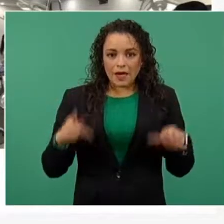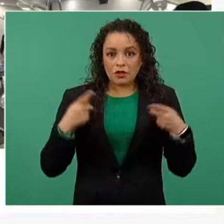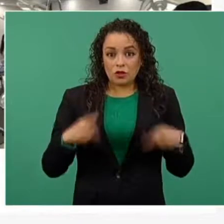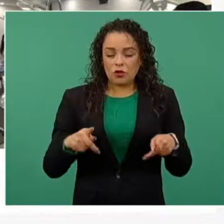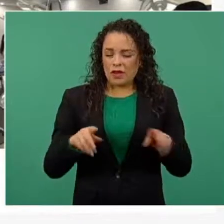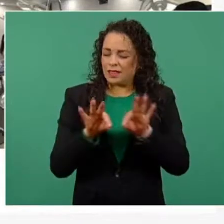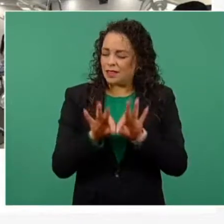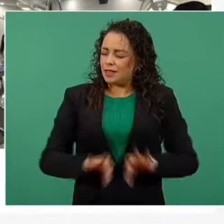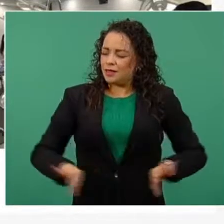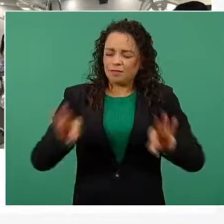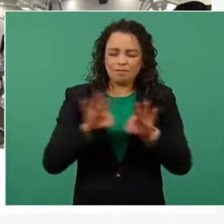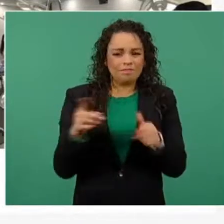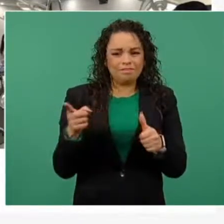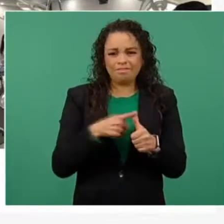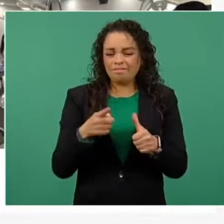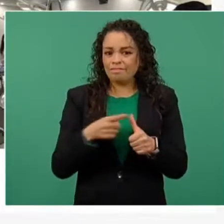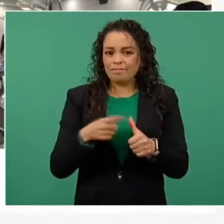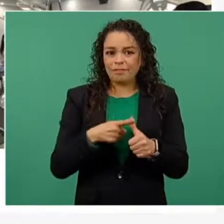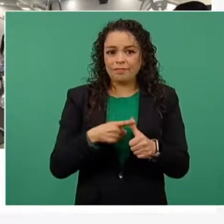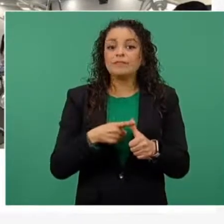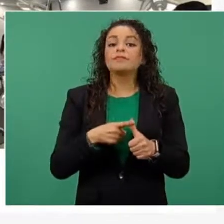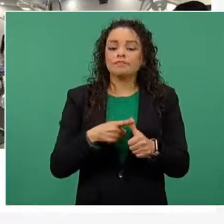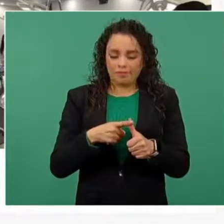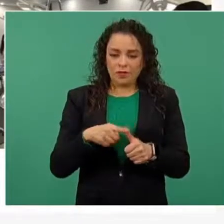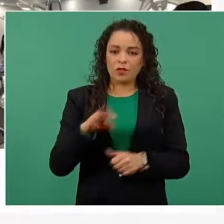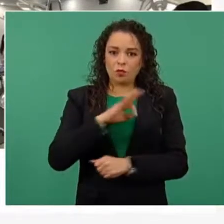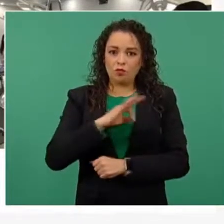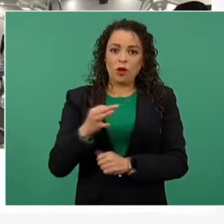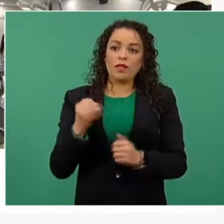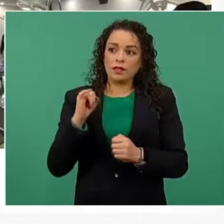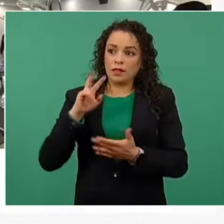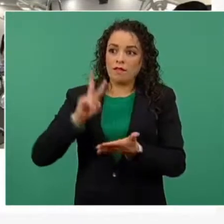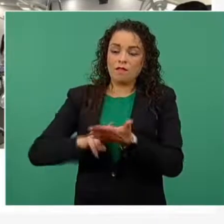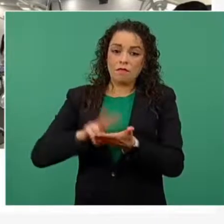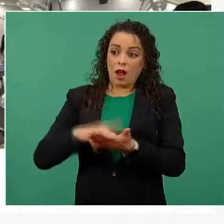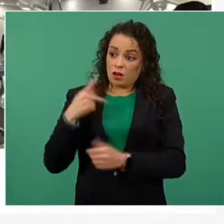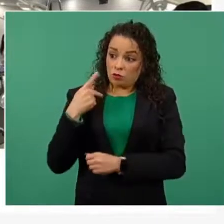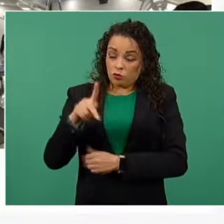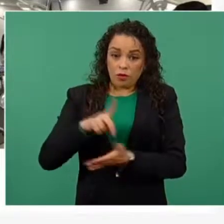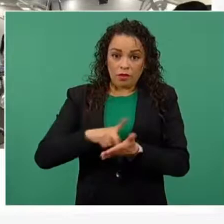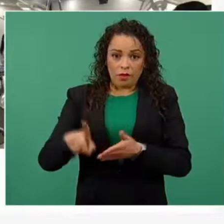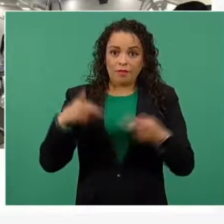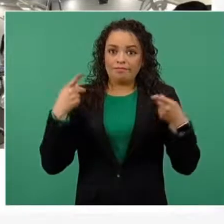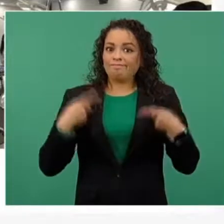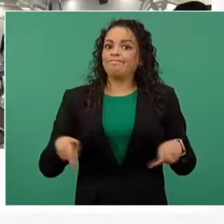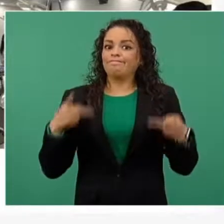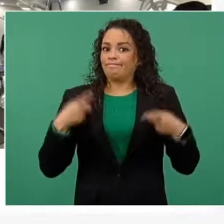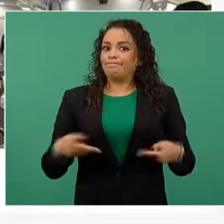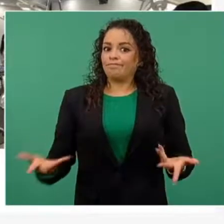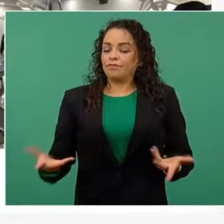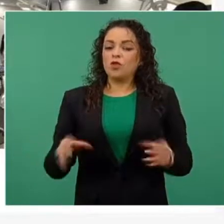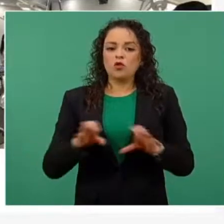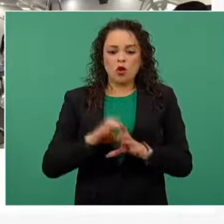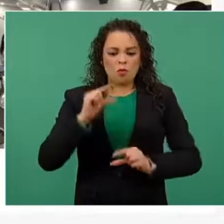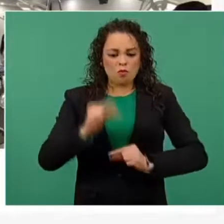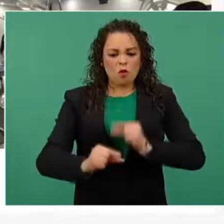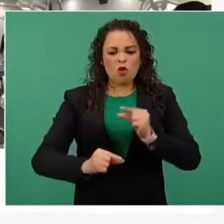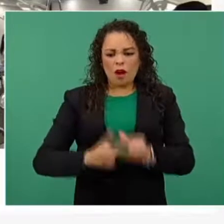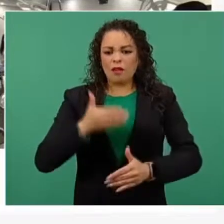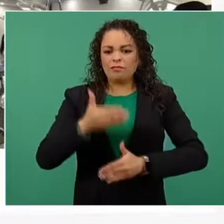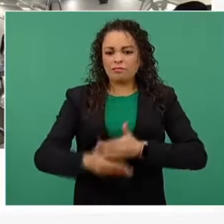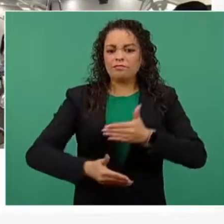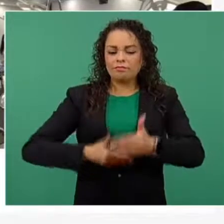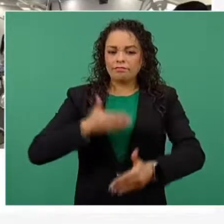primario, el derecho llave para poder ejercer sus derechos. Y para dar cuenta de cómo ha venido evolucionando las acciones,